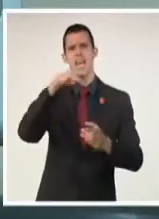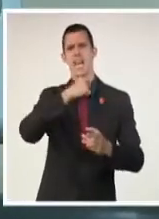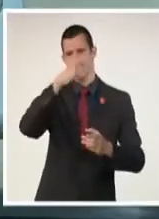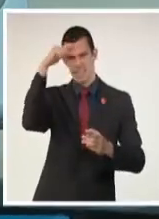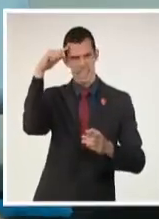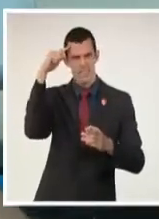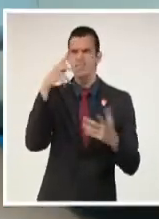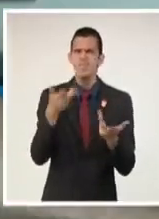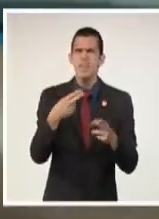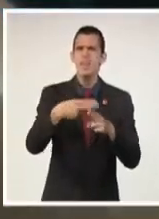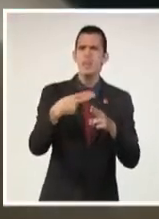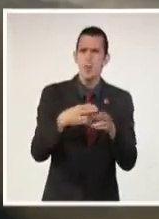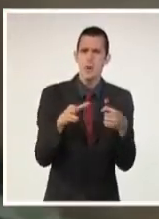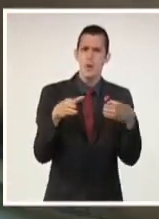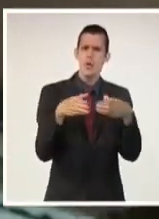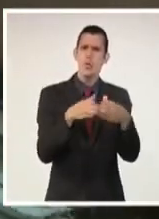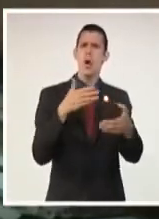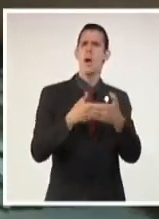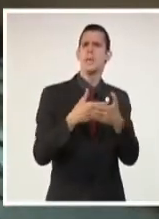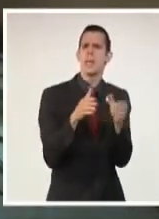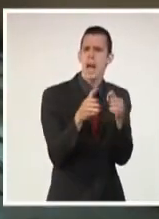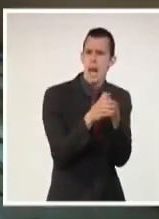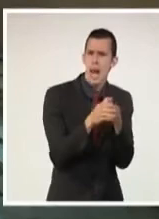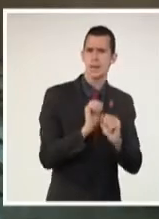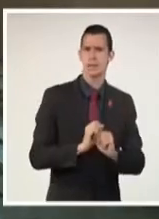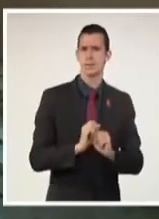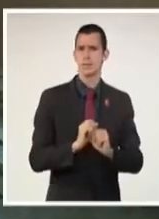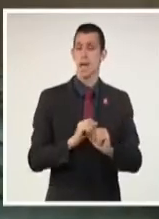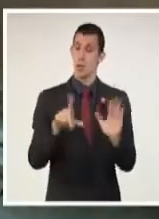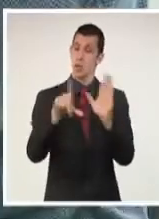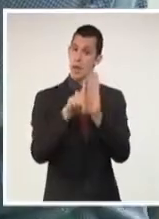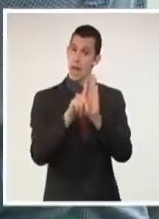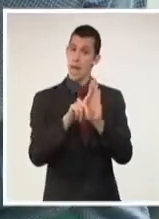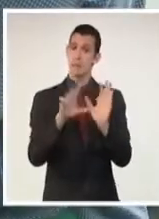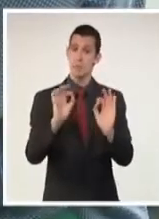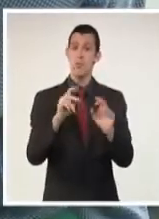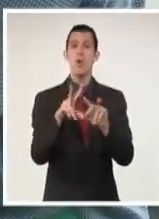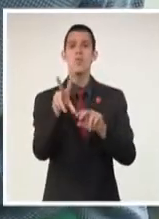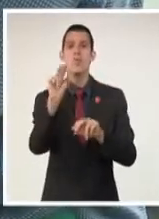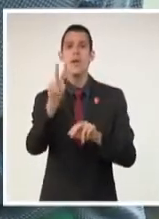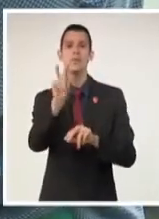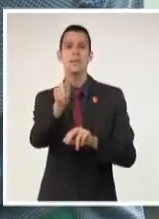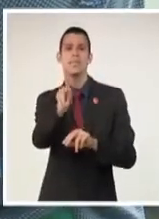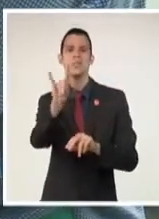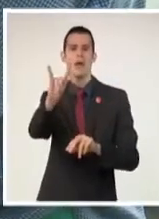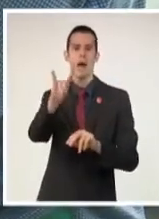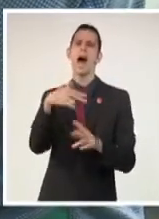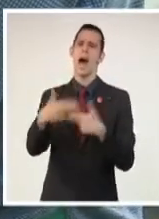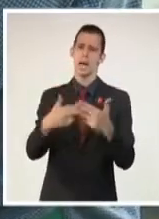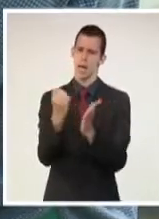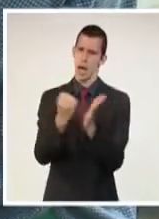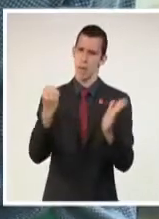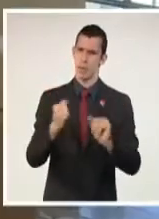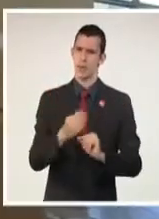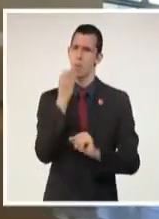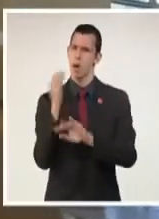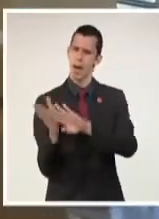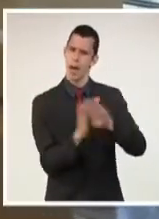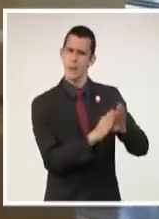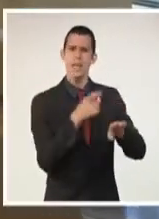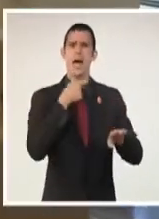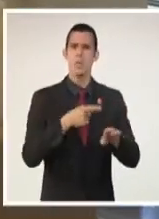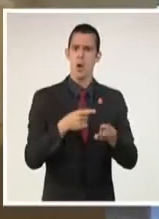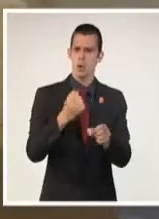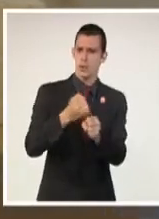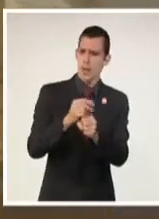capacitación de los profesionales y técnicos nacionales. De esta forma se busca el desarrollo interno, la creación de empleos, la sustitución